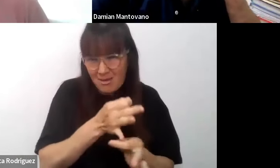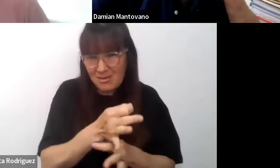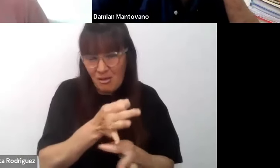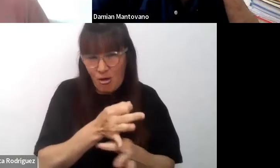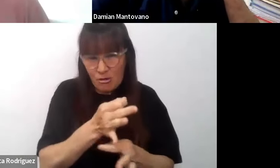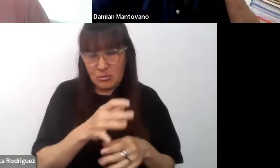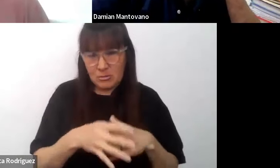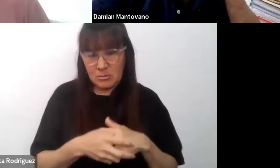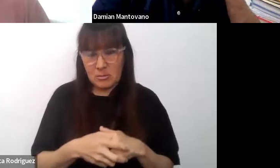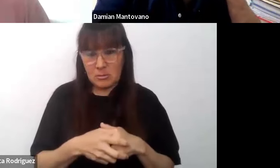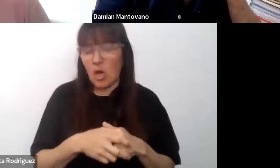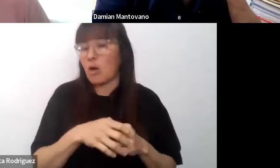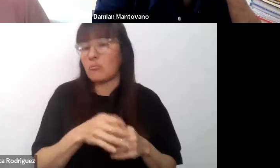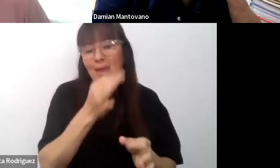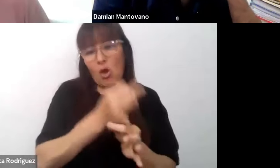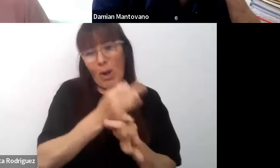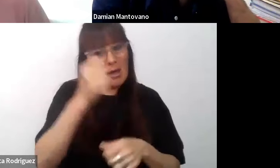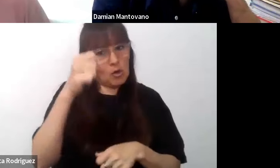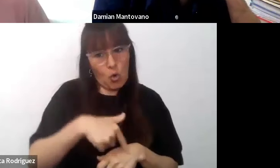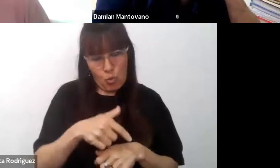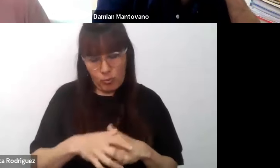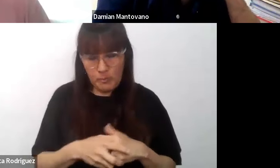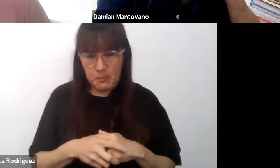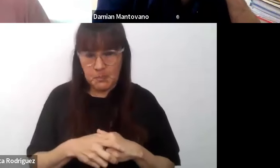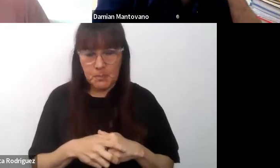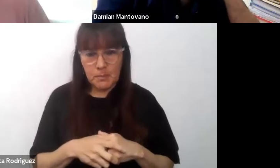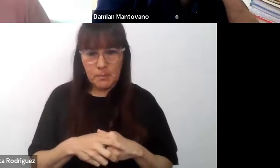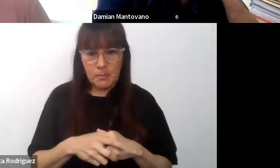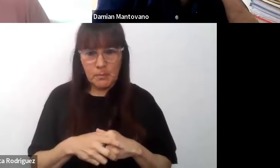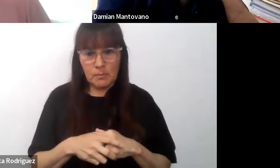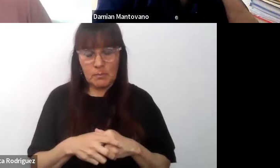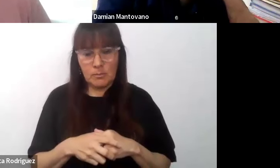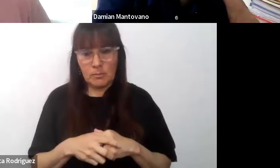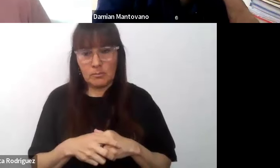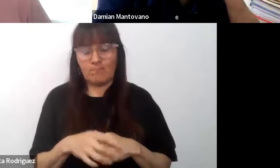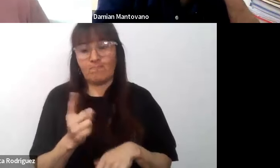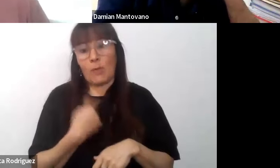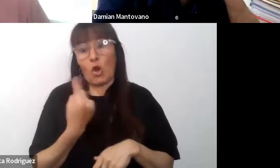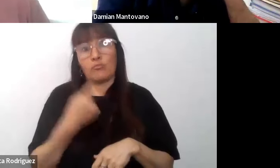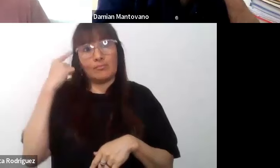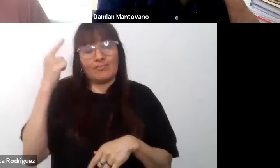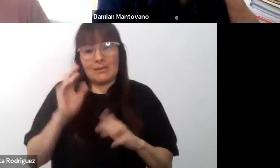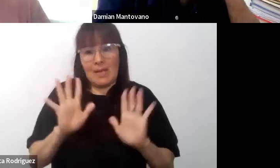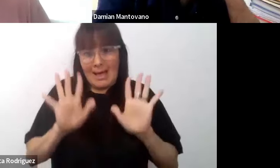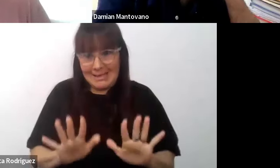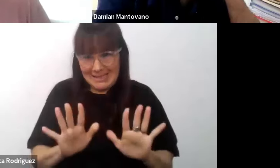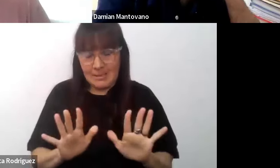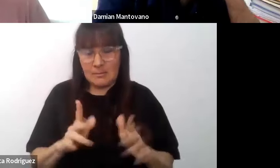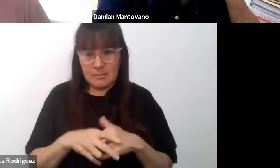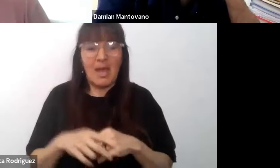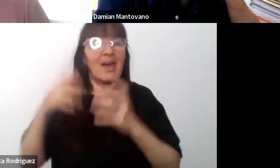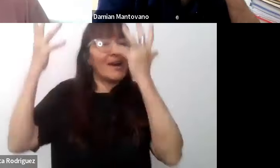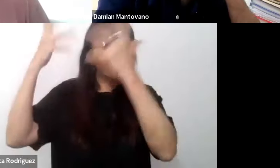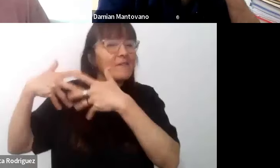común. Eso es lo que se espera. Empezamos a reflexionar si